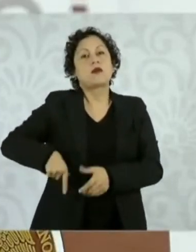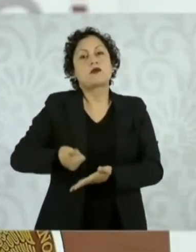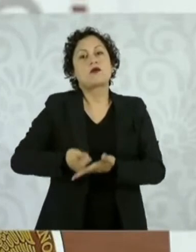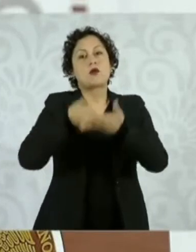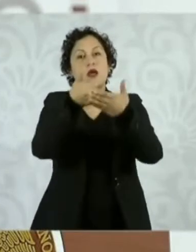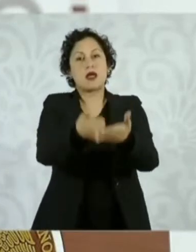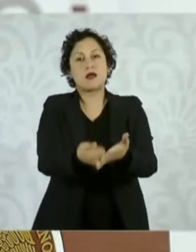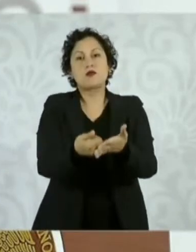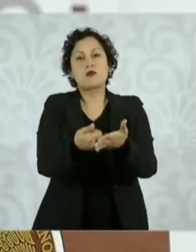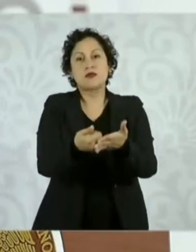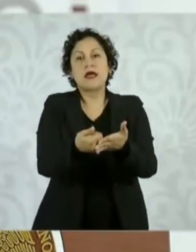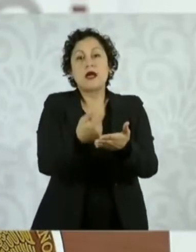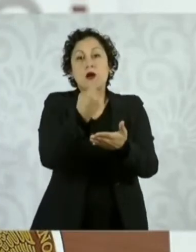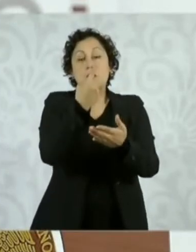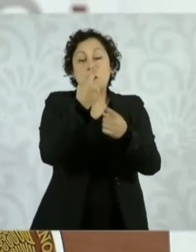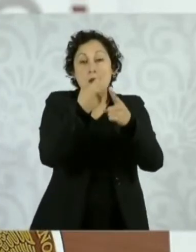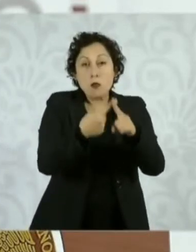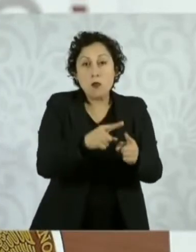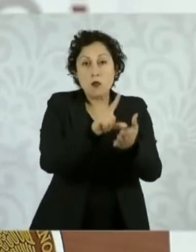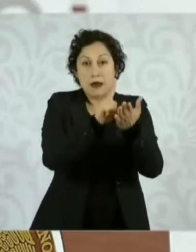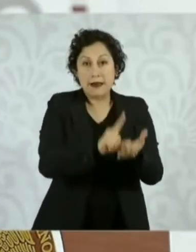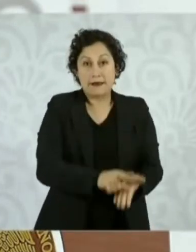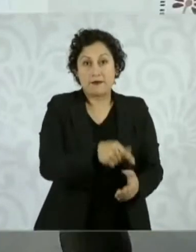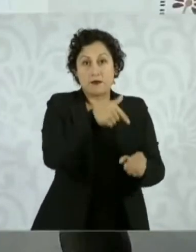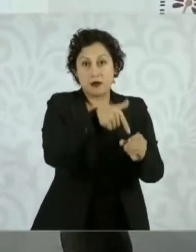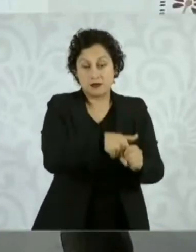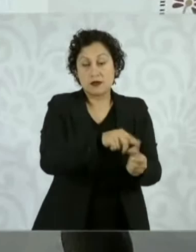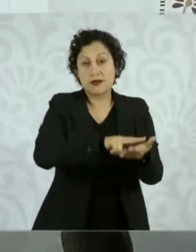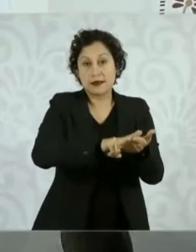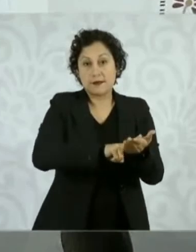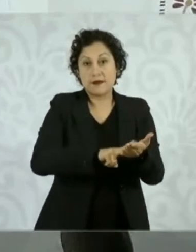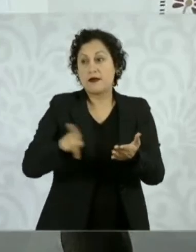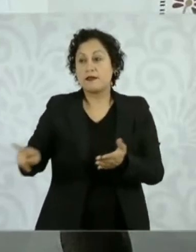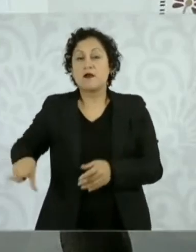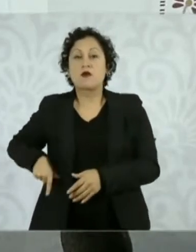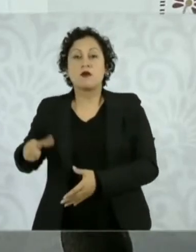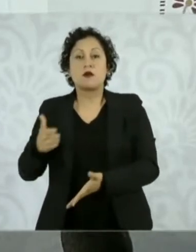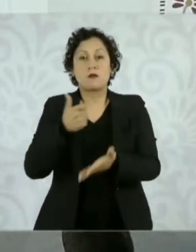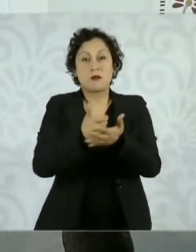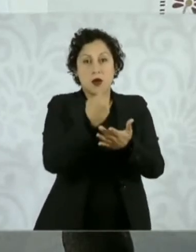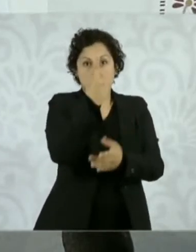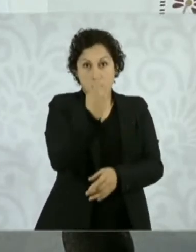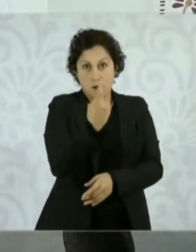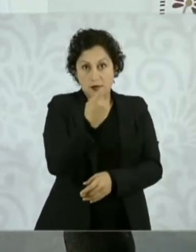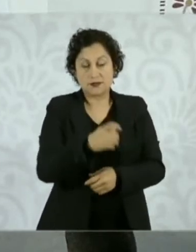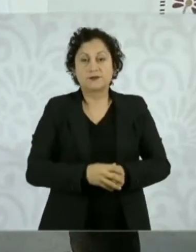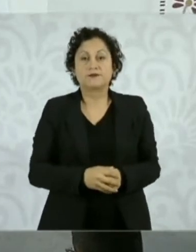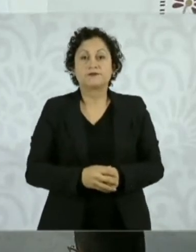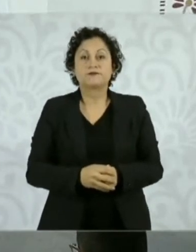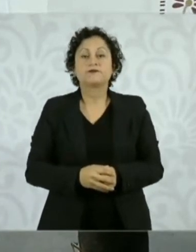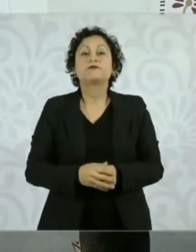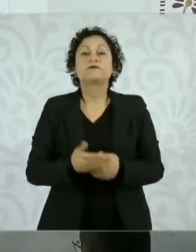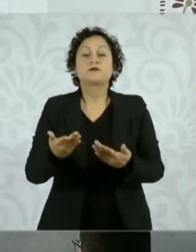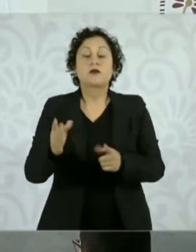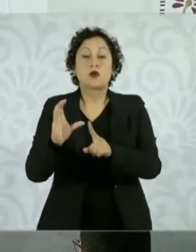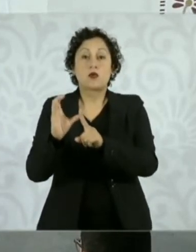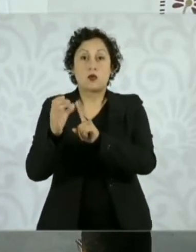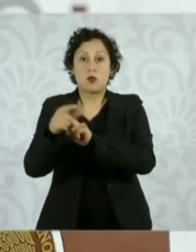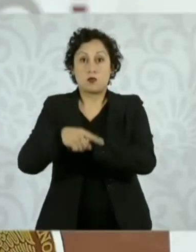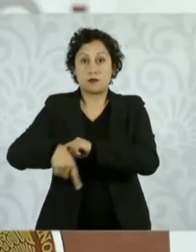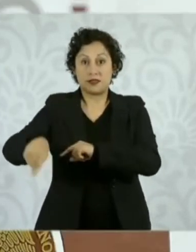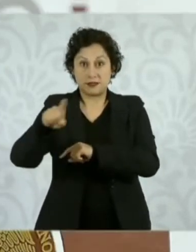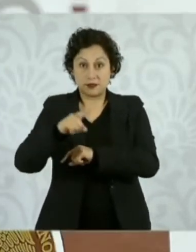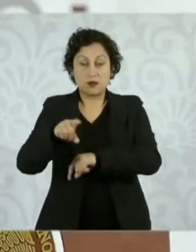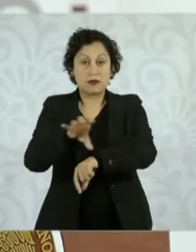peso por cada litro de gasolina de la regular. Conforme a las regiones establecidas por la Comisión Reguladora de